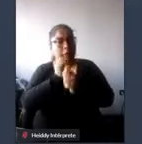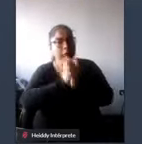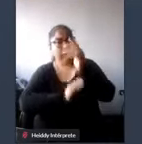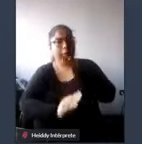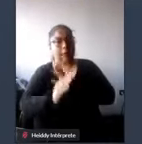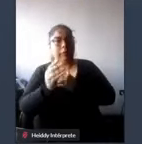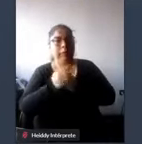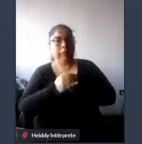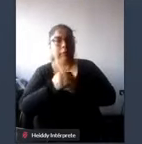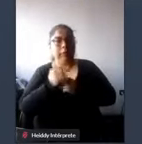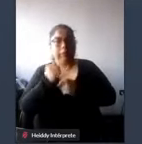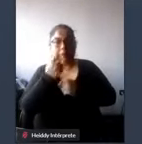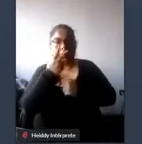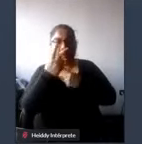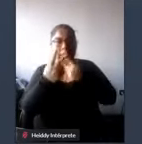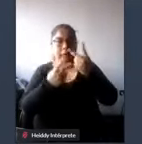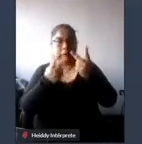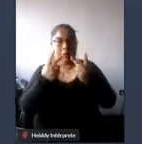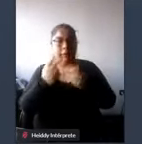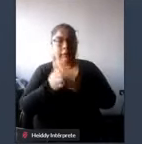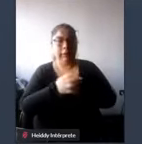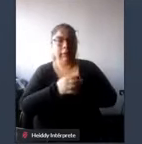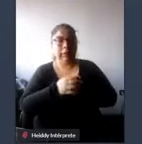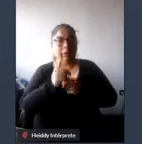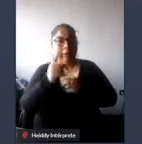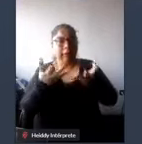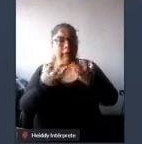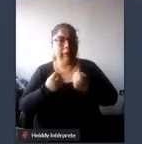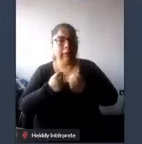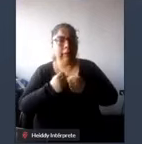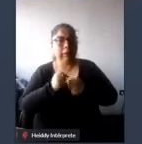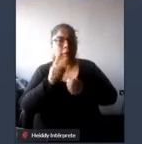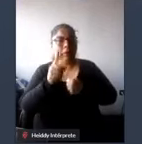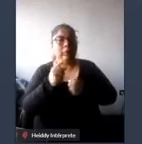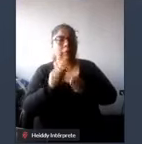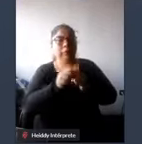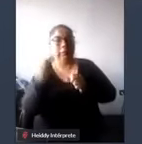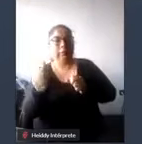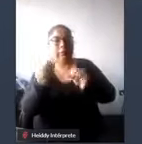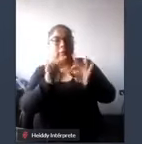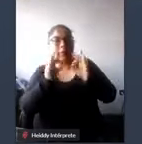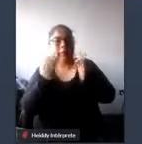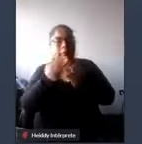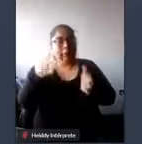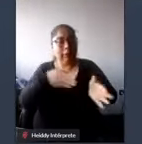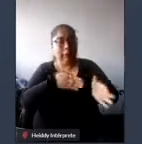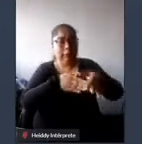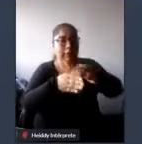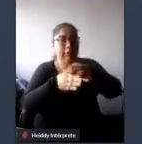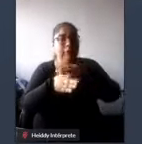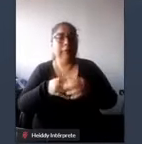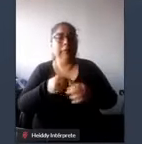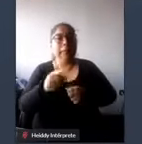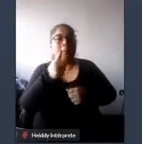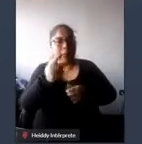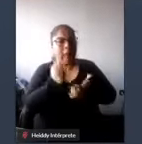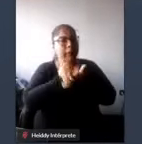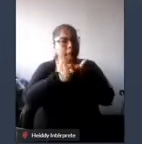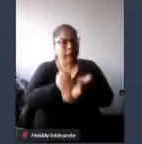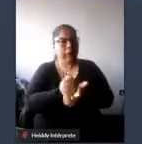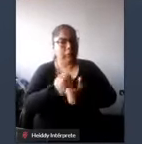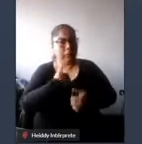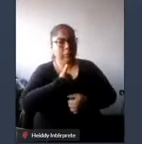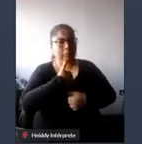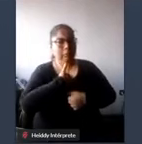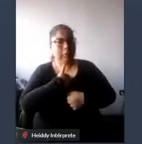para tener movilidad necesitan contar con un entorno accesible que les permita ser capaces de